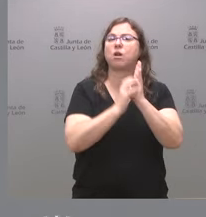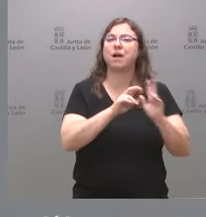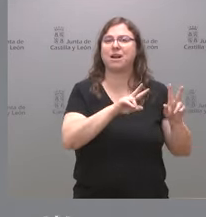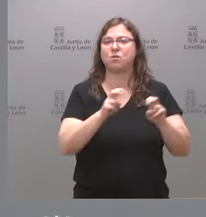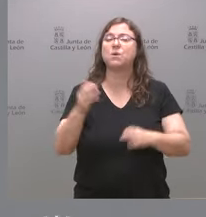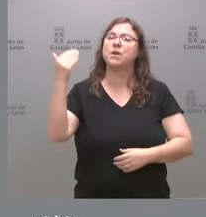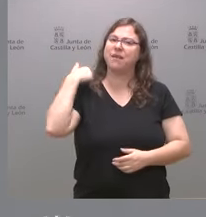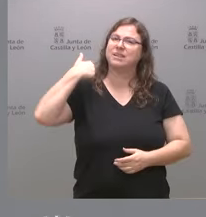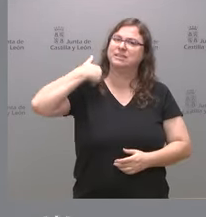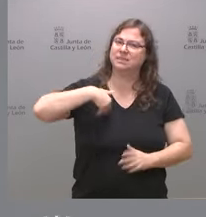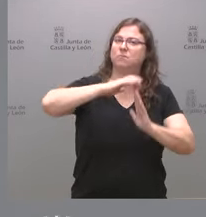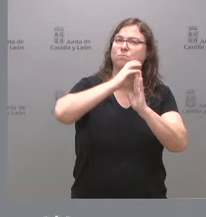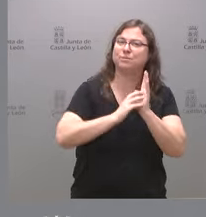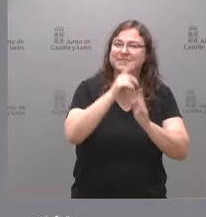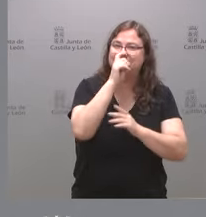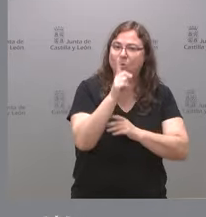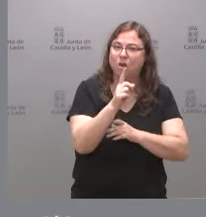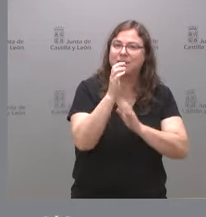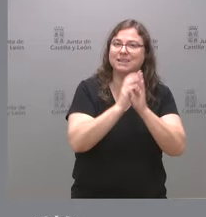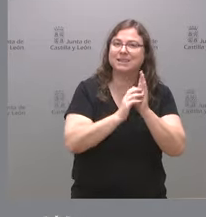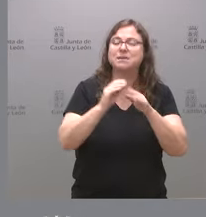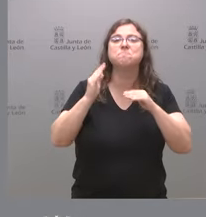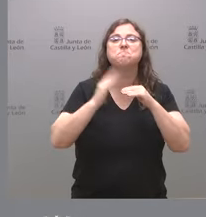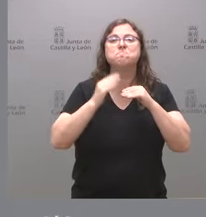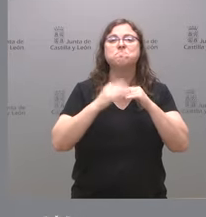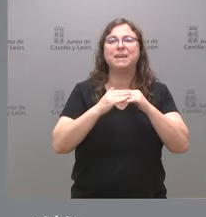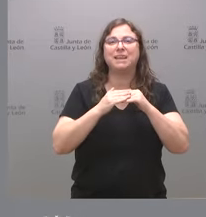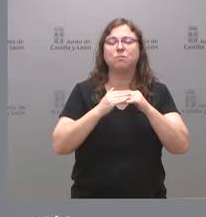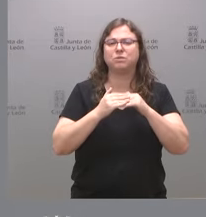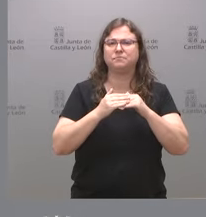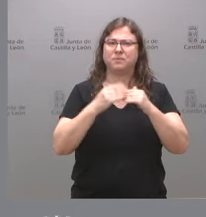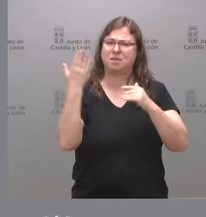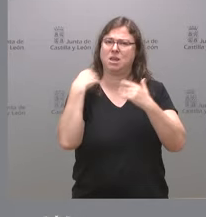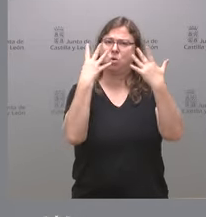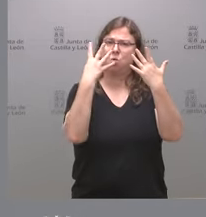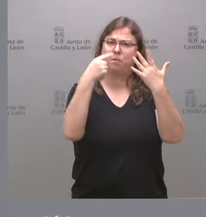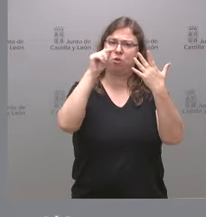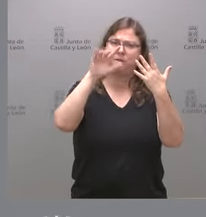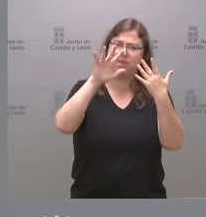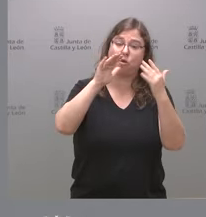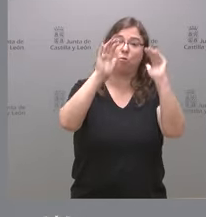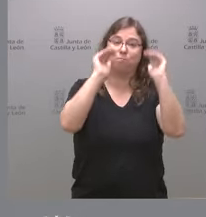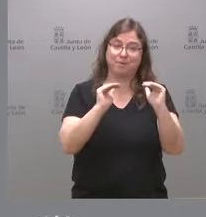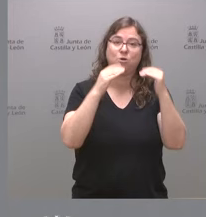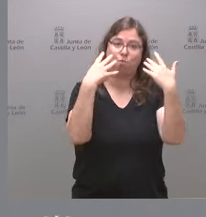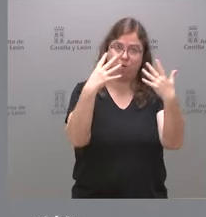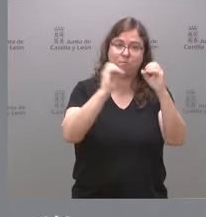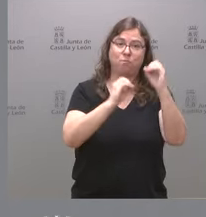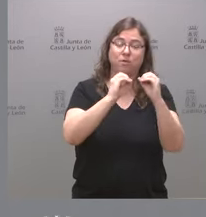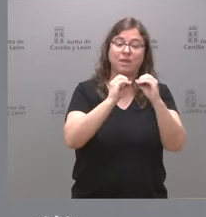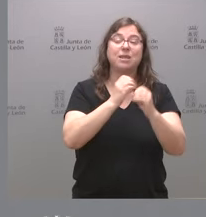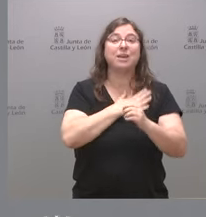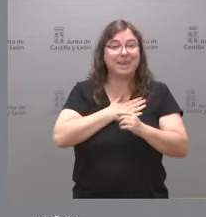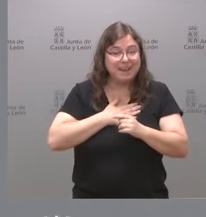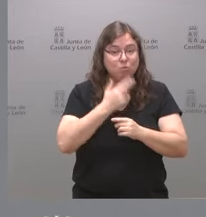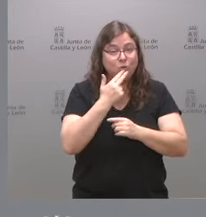Habíamos ya rebajado esta legislatura, como recordarán ustedes, el tipo mínimo de gravamen desde el 9,5% hasta el 9%. El nuevo compromiso es bajarlo